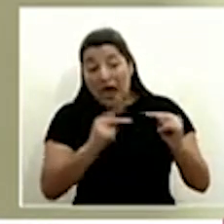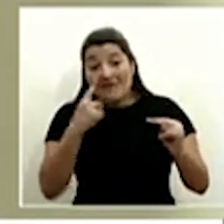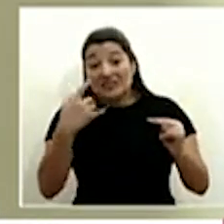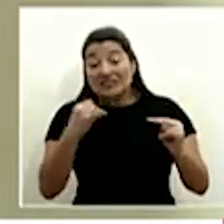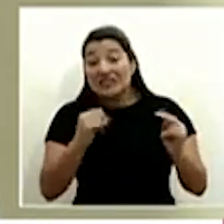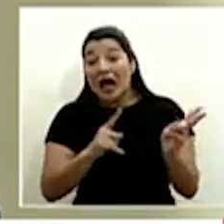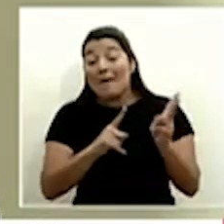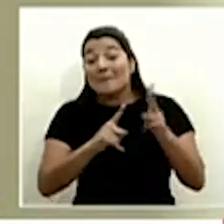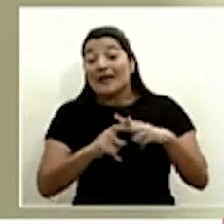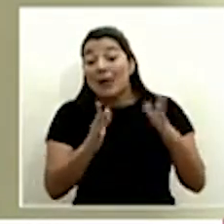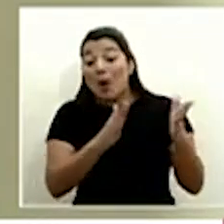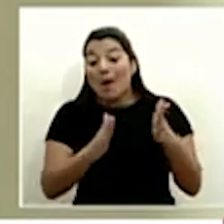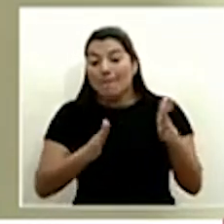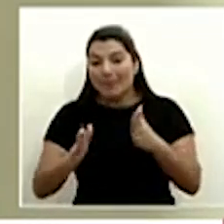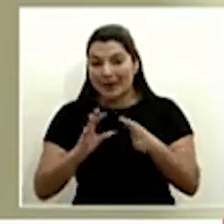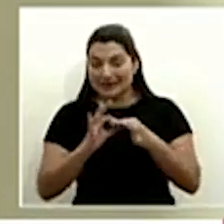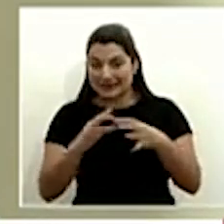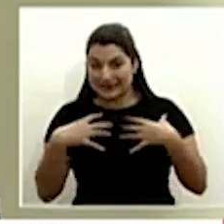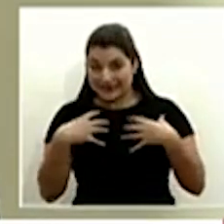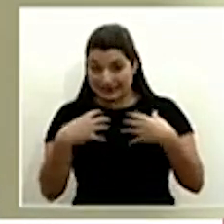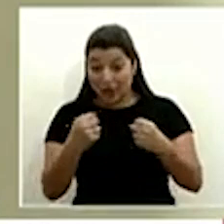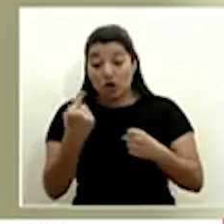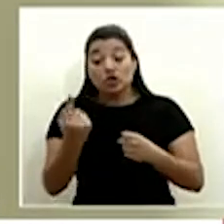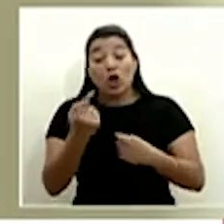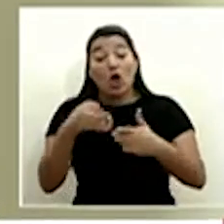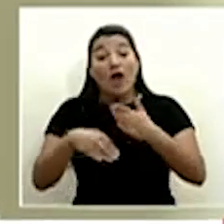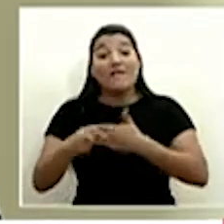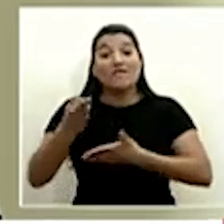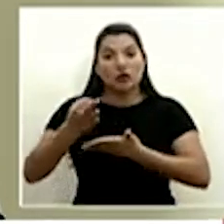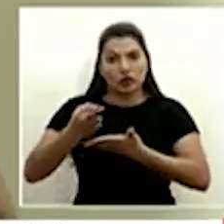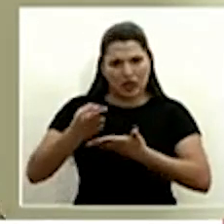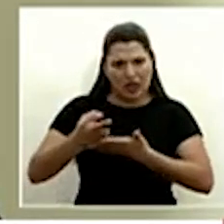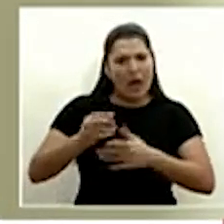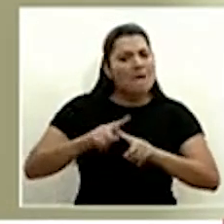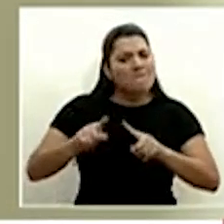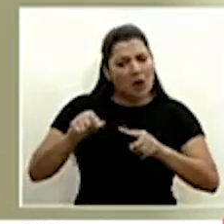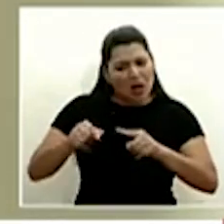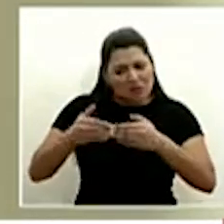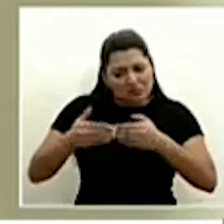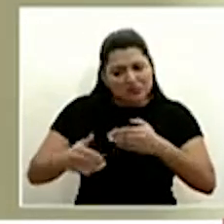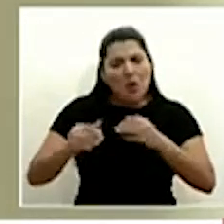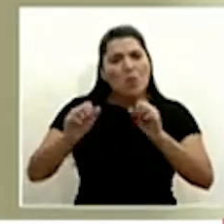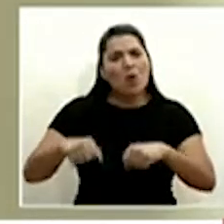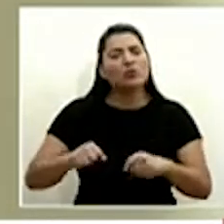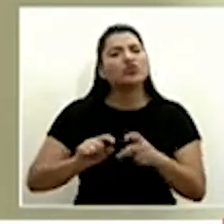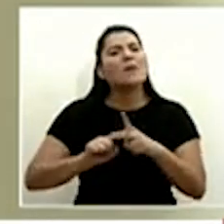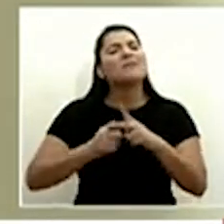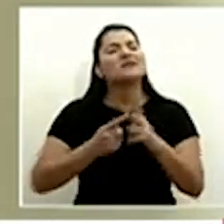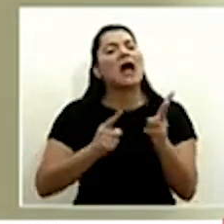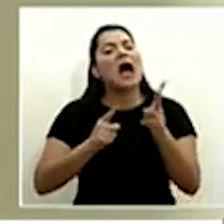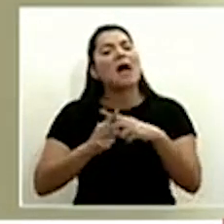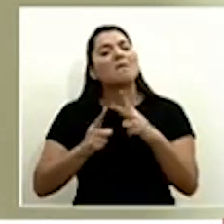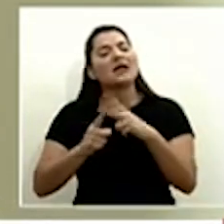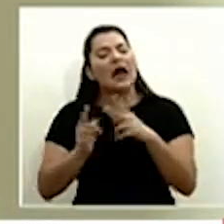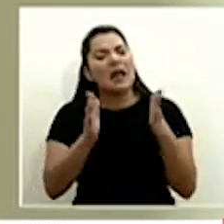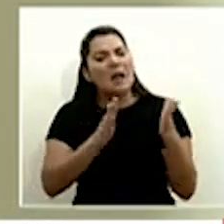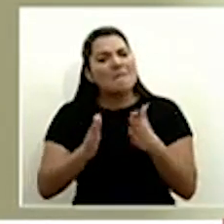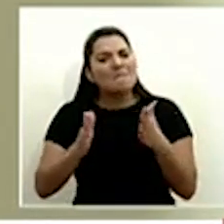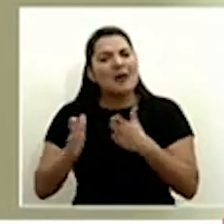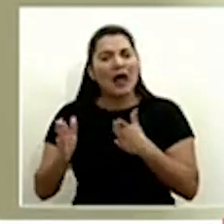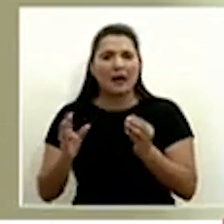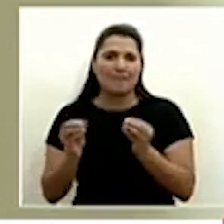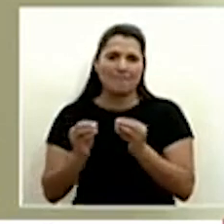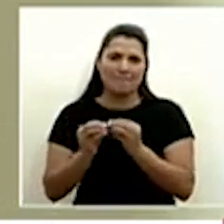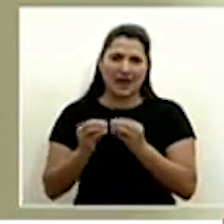aplicaría solo en frontera una vez que se apruebe pero de ahí podemos empezar a manejar protocolos más amplios como la